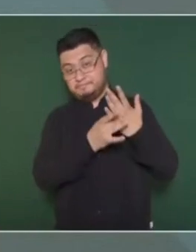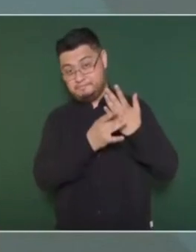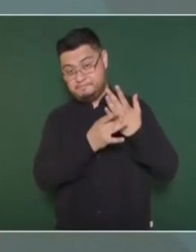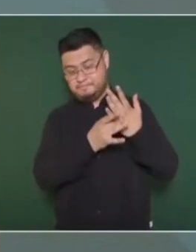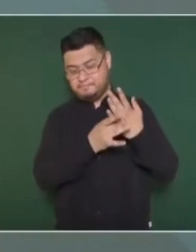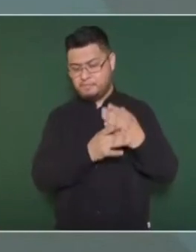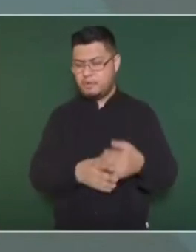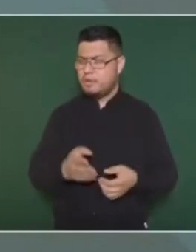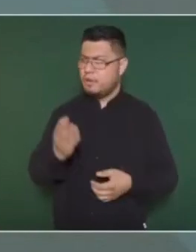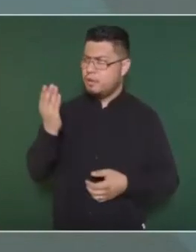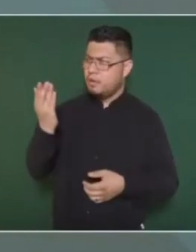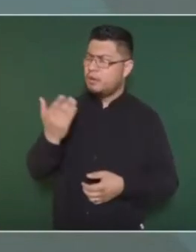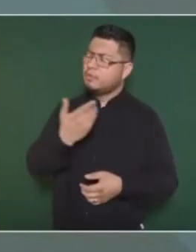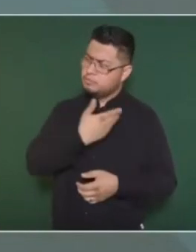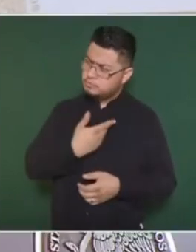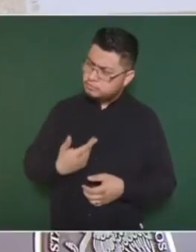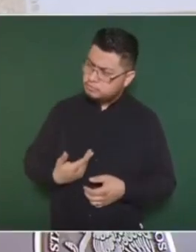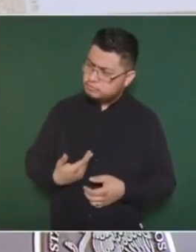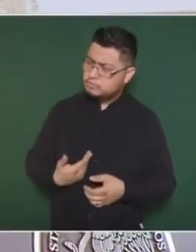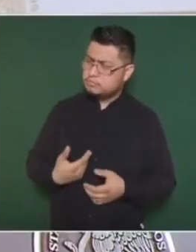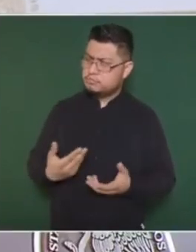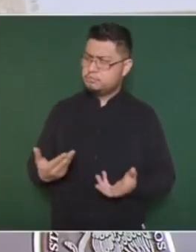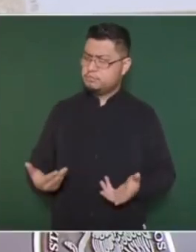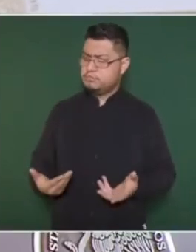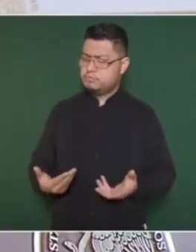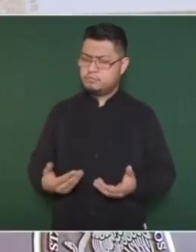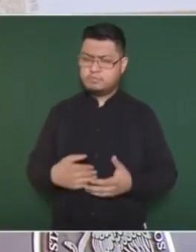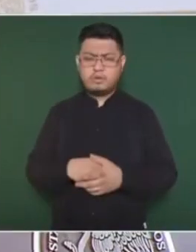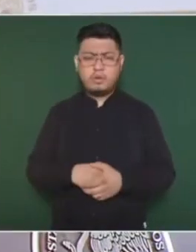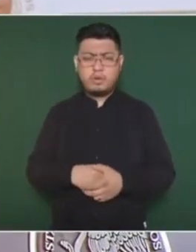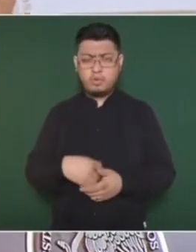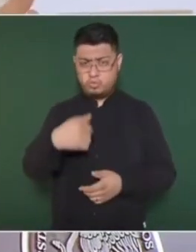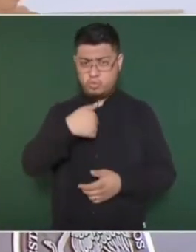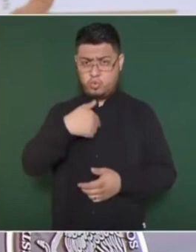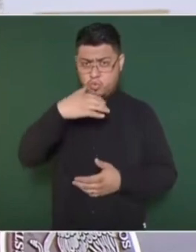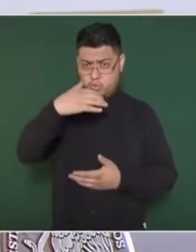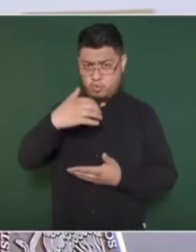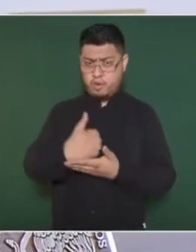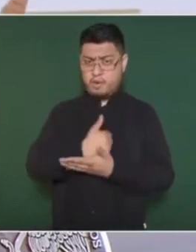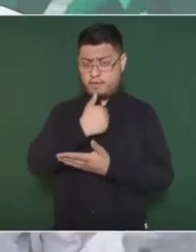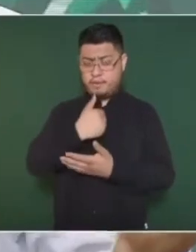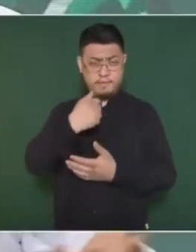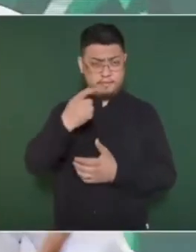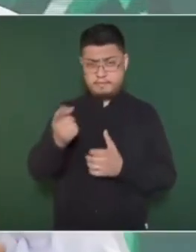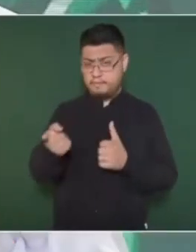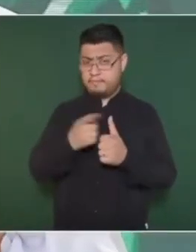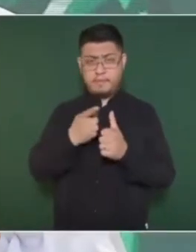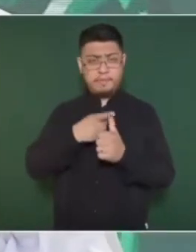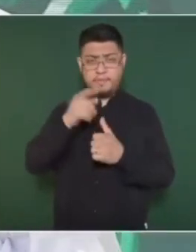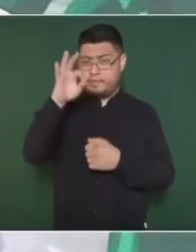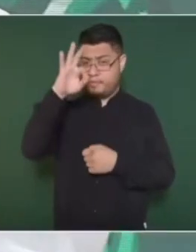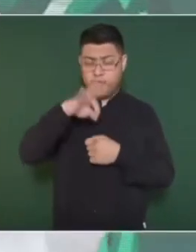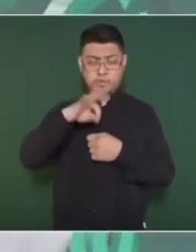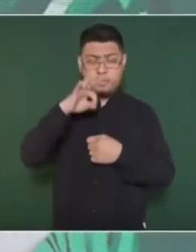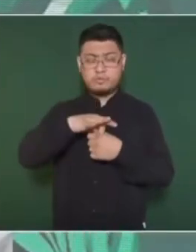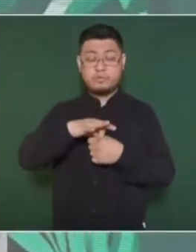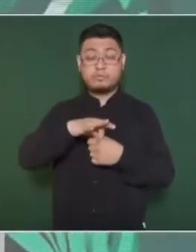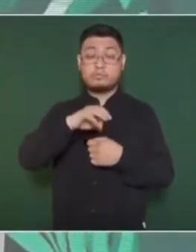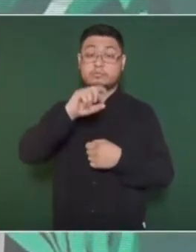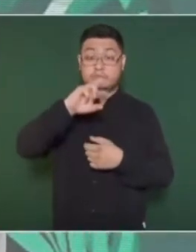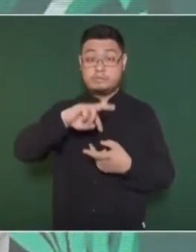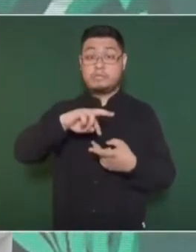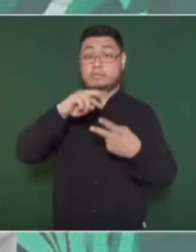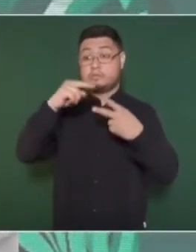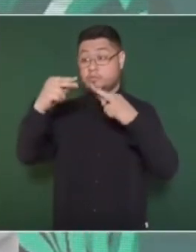yo gané la primera votación, pero después Leña